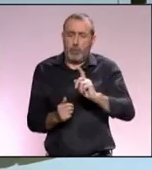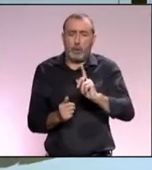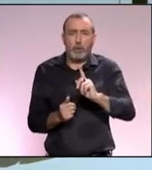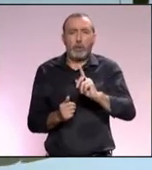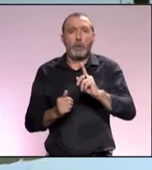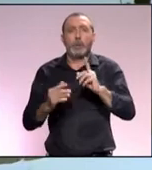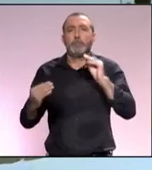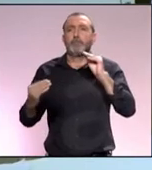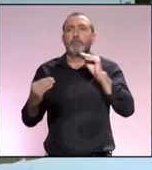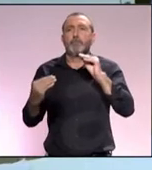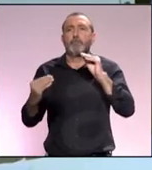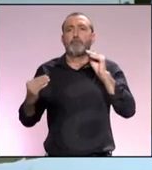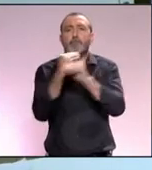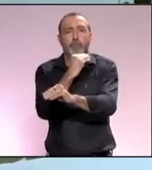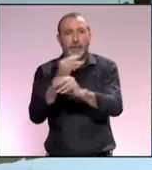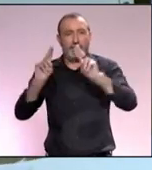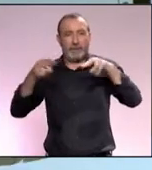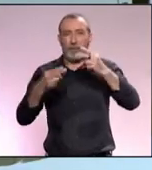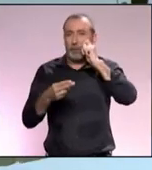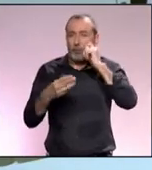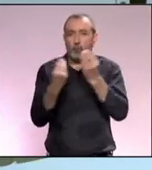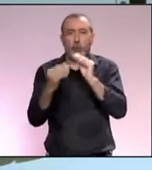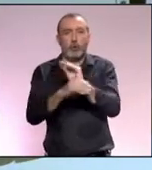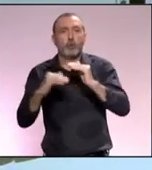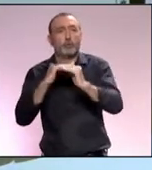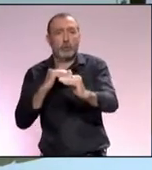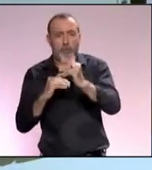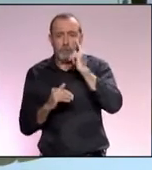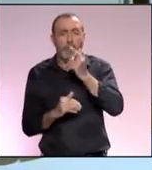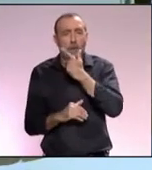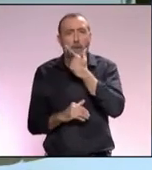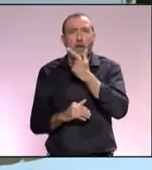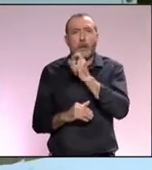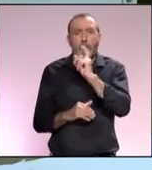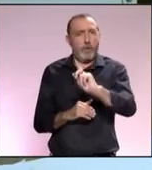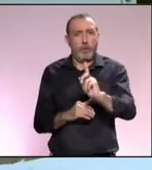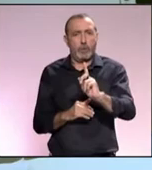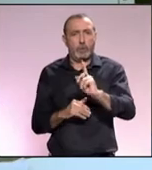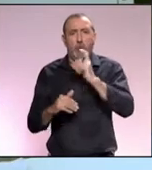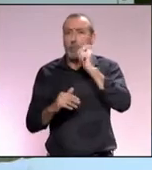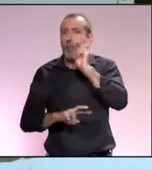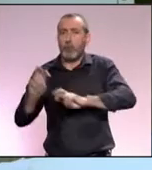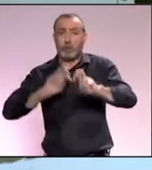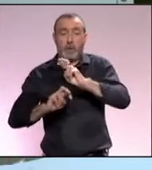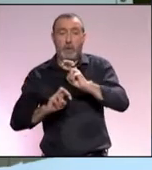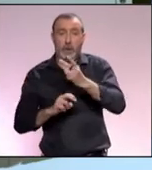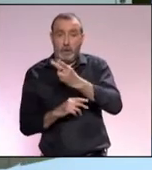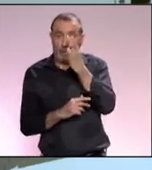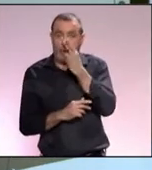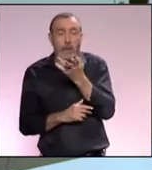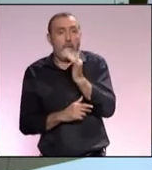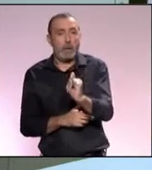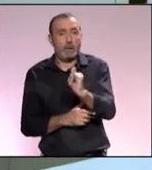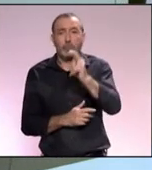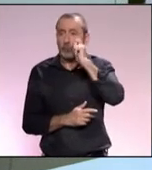incompatible ni que sea difícil conciliar los intereses que puede tener el